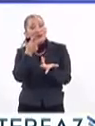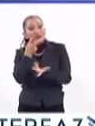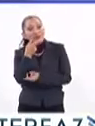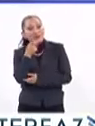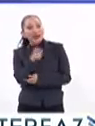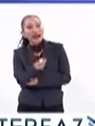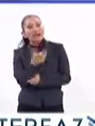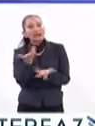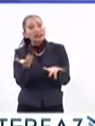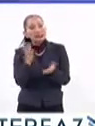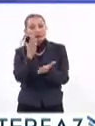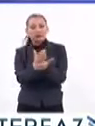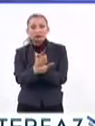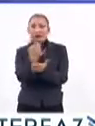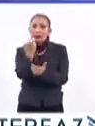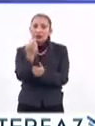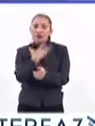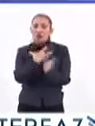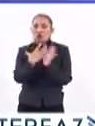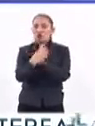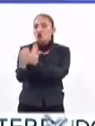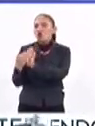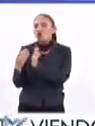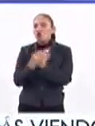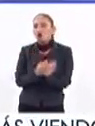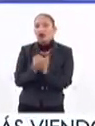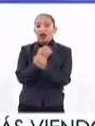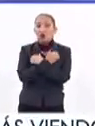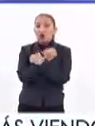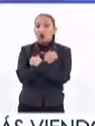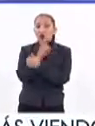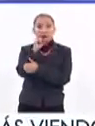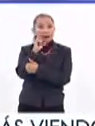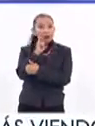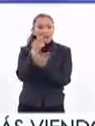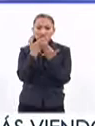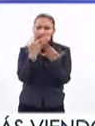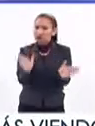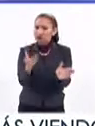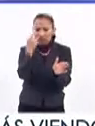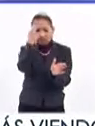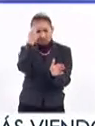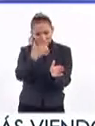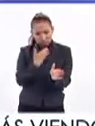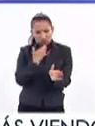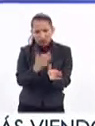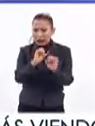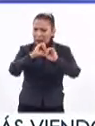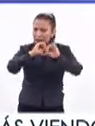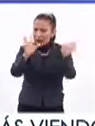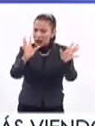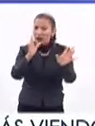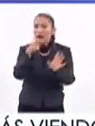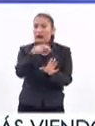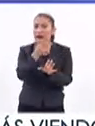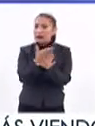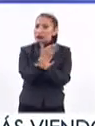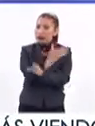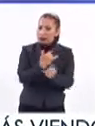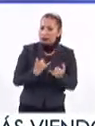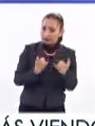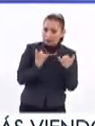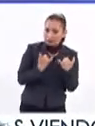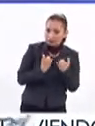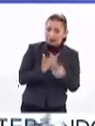y frenar este tipo de contactos. La educación sexual tiene que ser abierta, consciente, clara y desde temprana